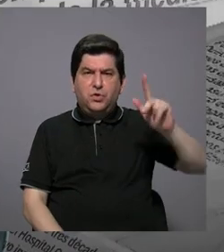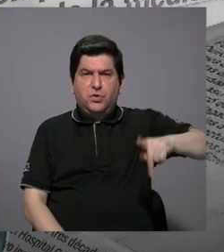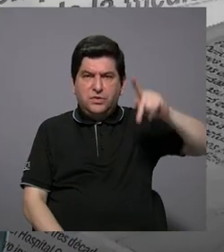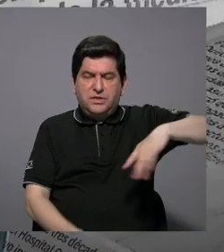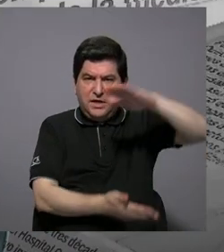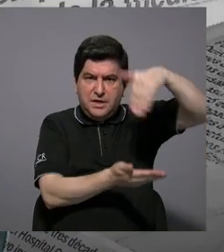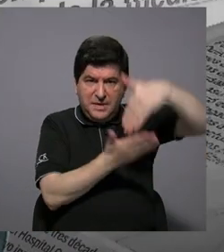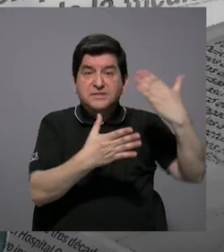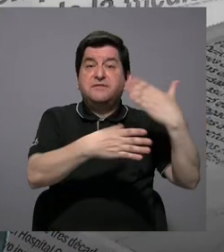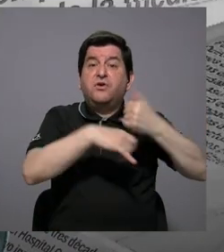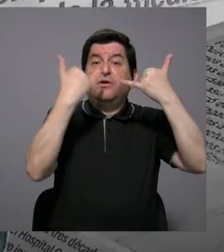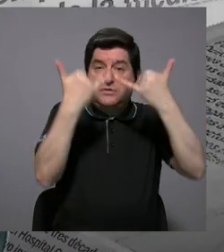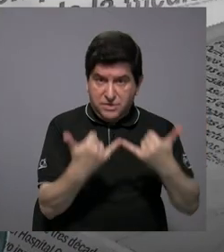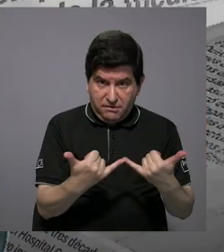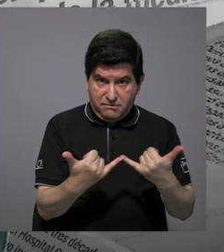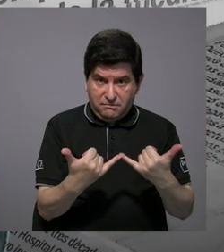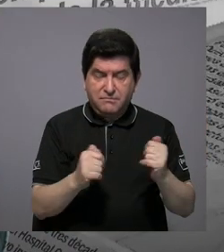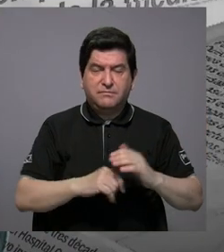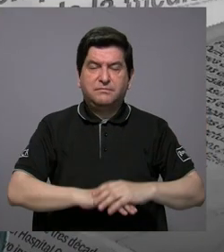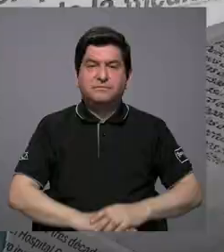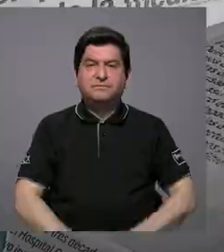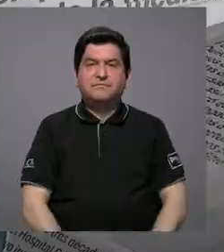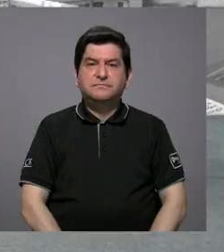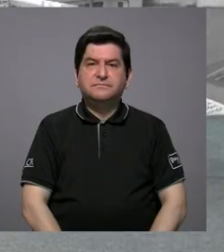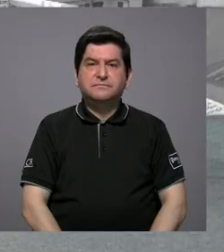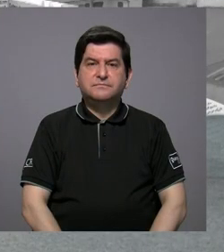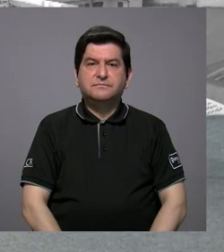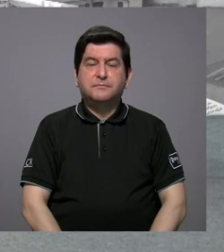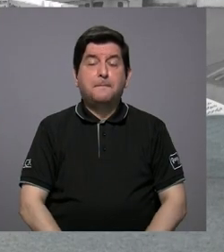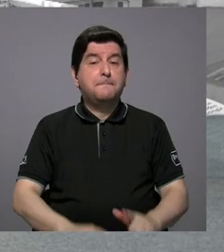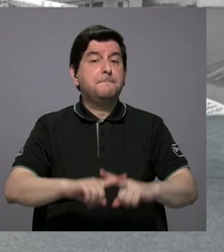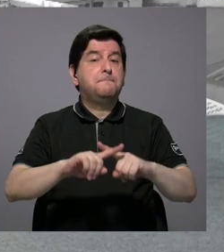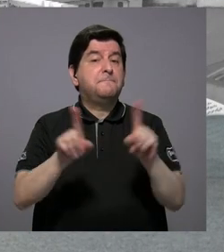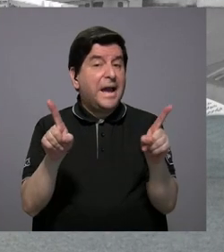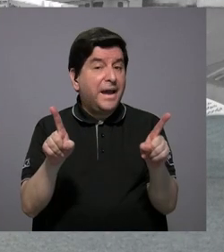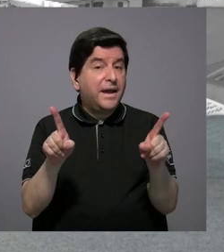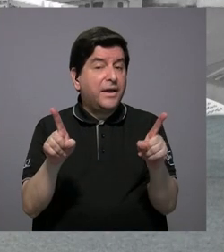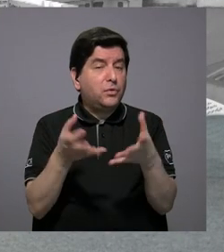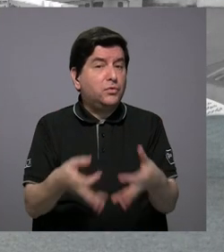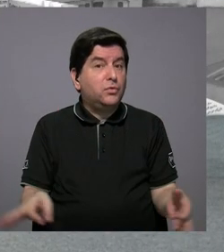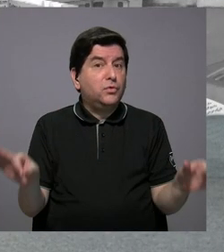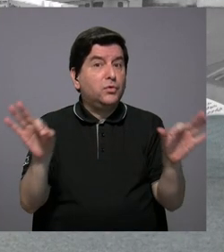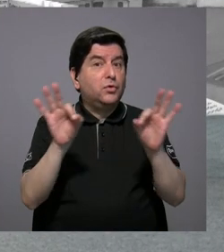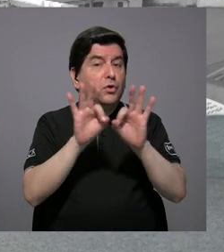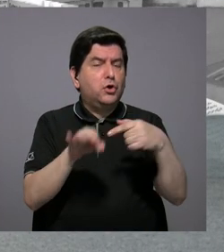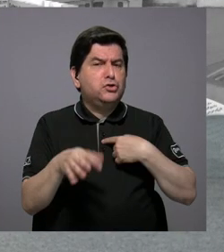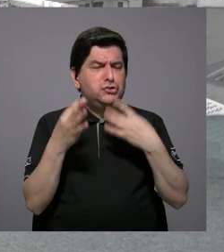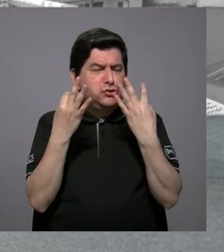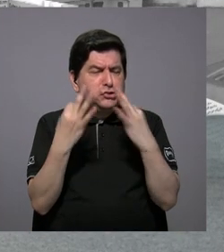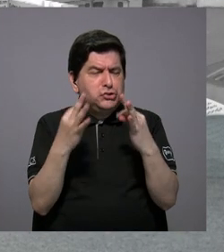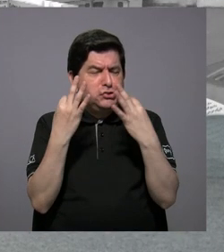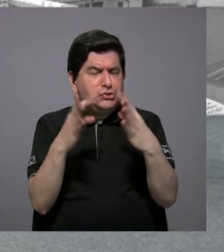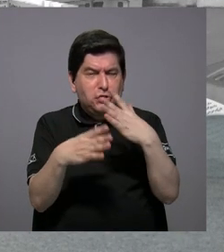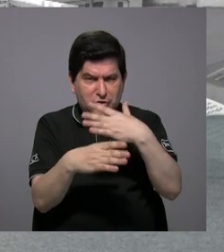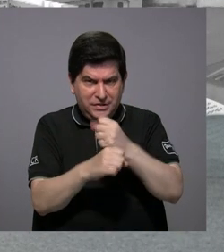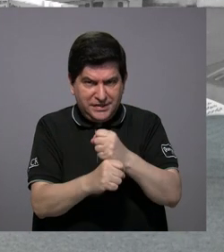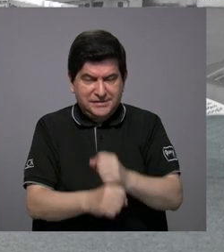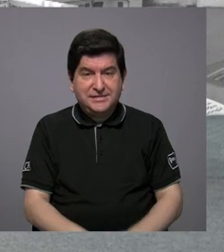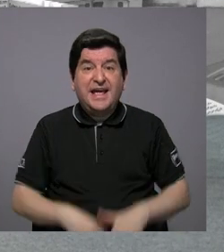Entonces, pero lo más importante que yo traté de hacer y que